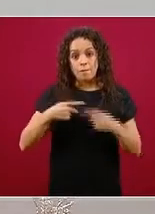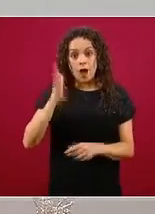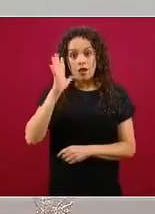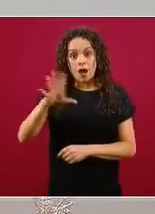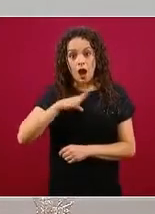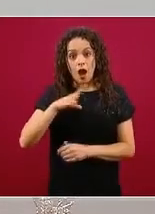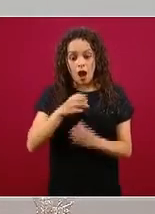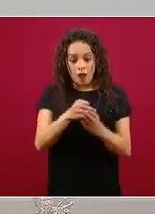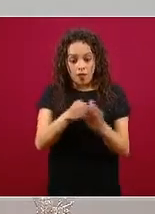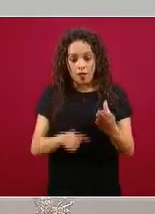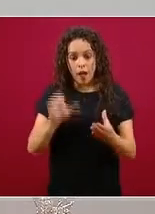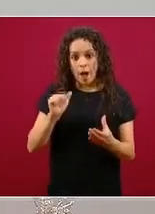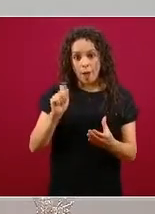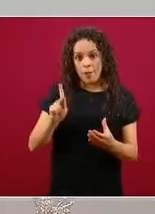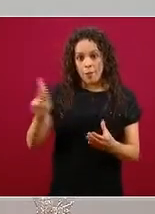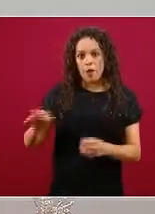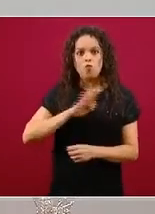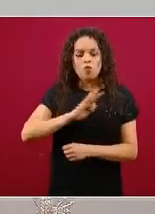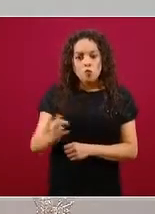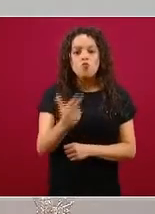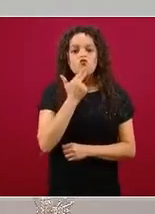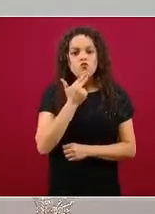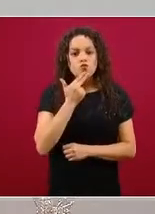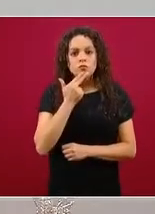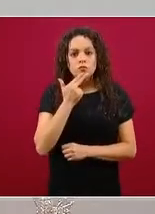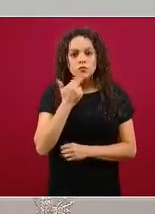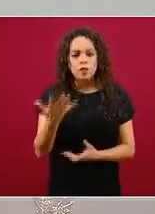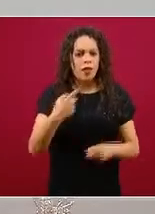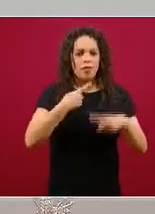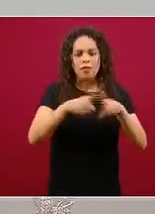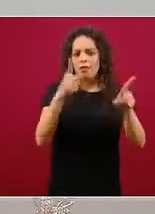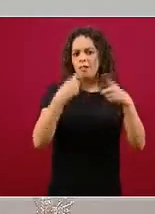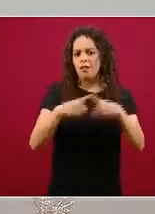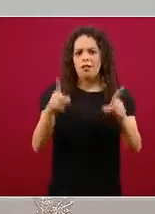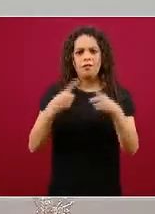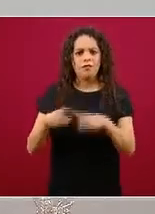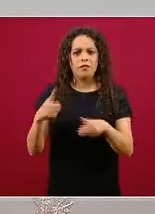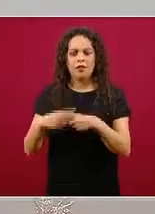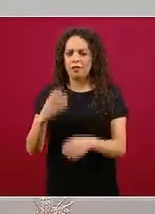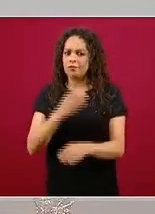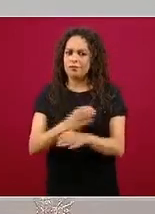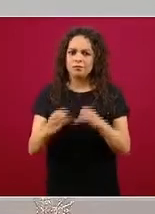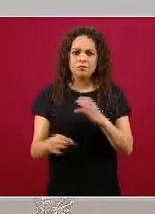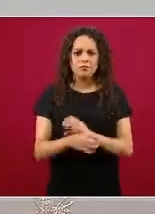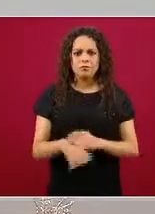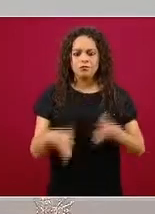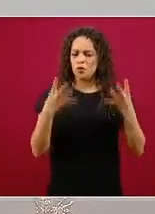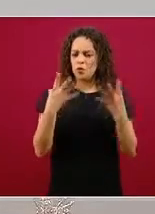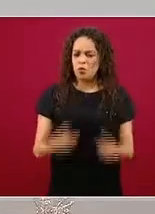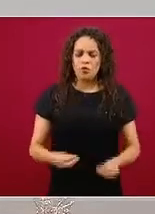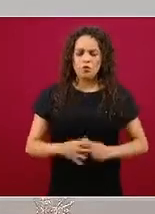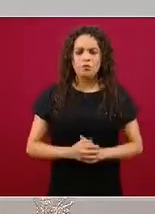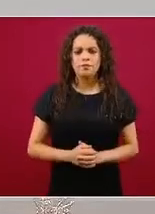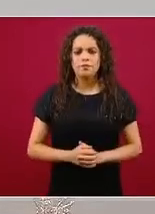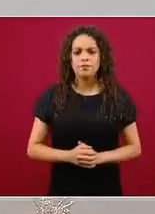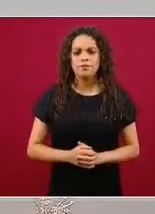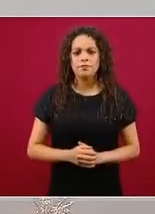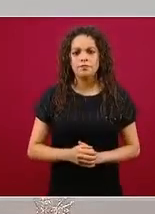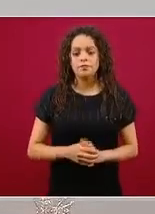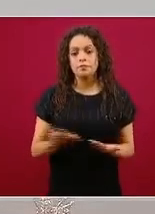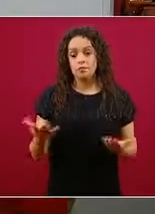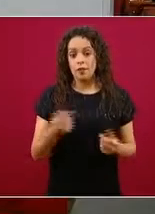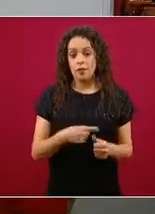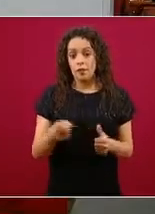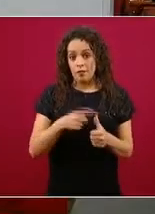aplicación, pueden utilizarla para múltiples cosas. para darnos sus